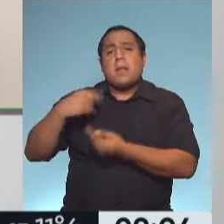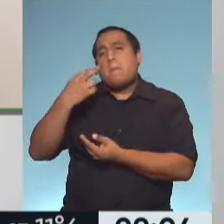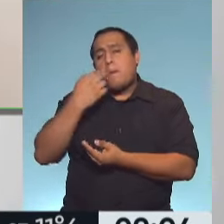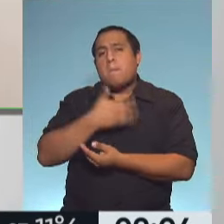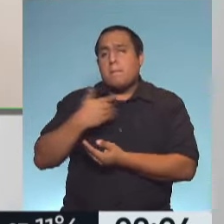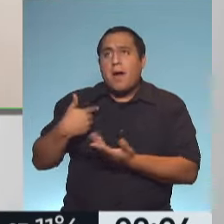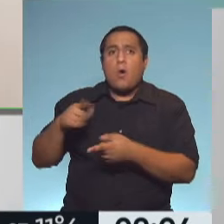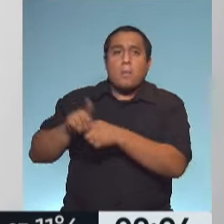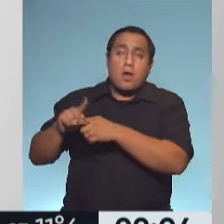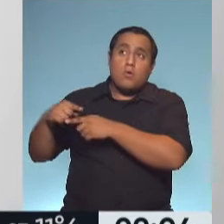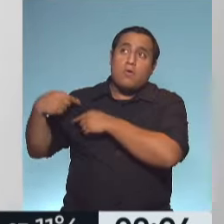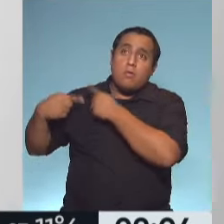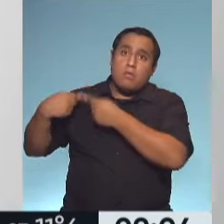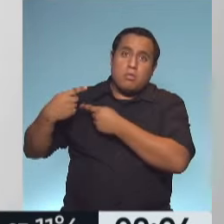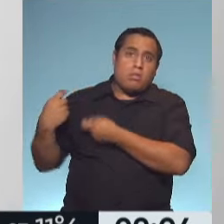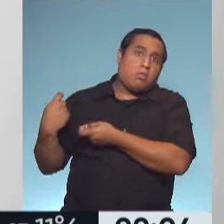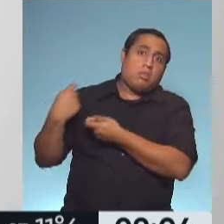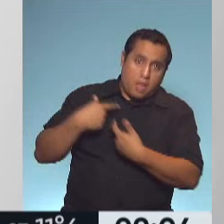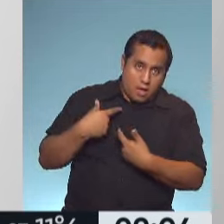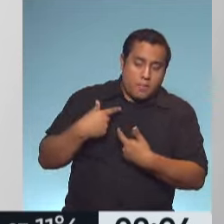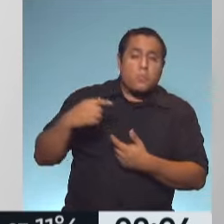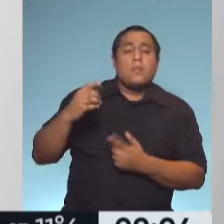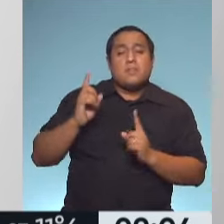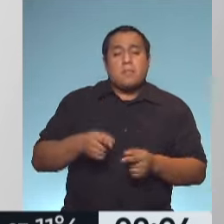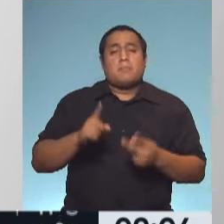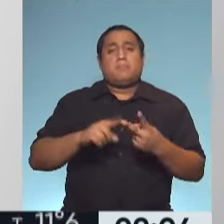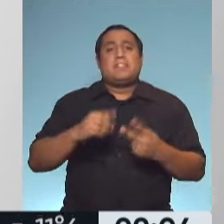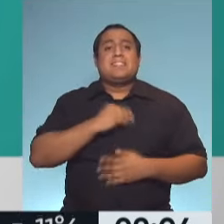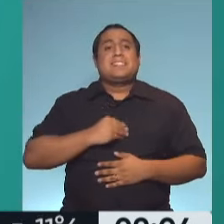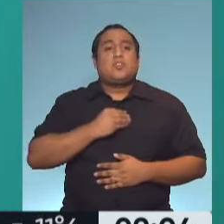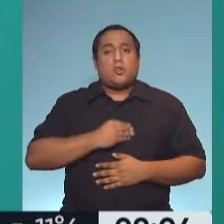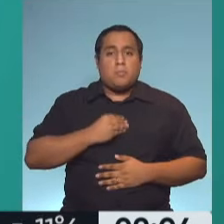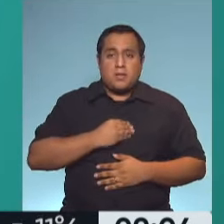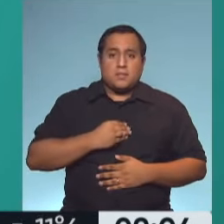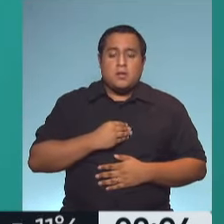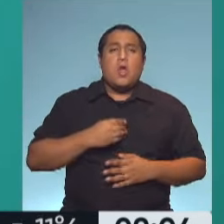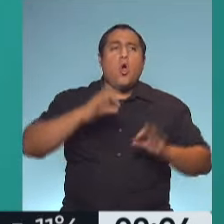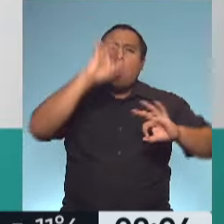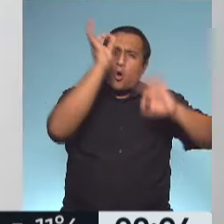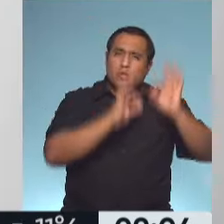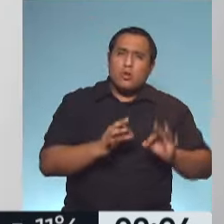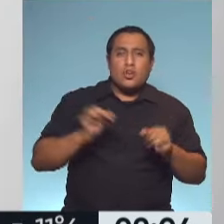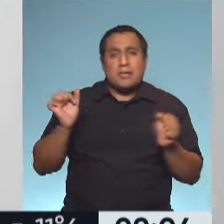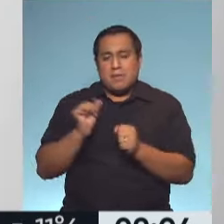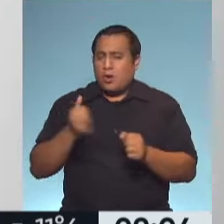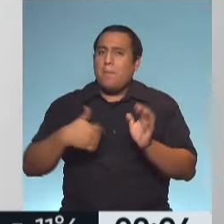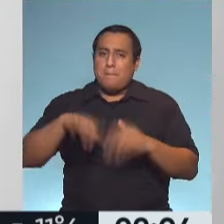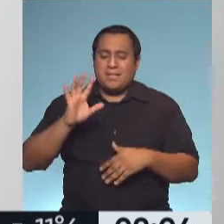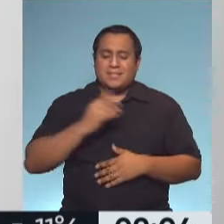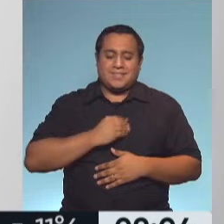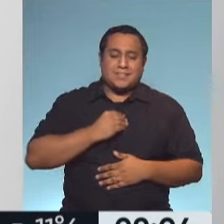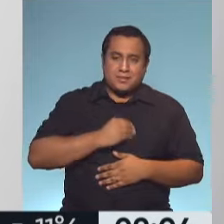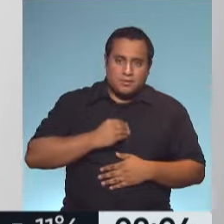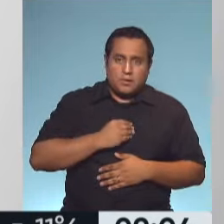o hermanos con asma. Los segundos son los síntomas que generalmente se repiten en otoño e invierno. Son síntomas